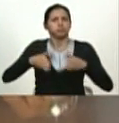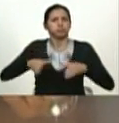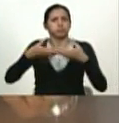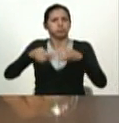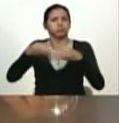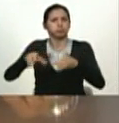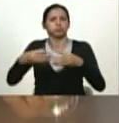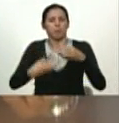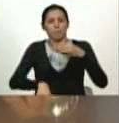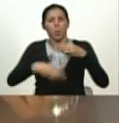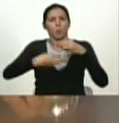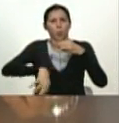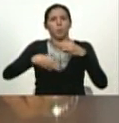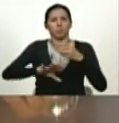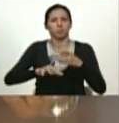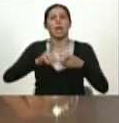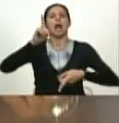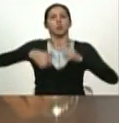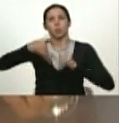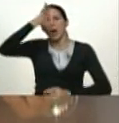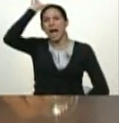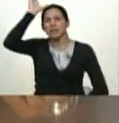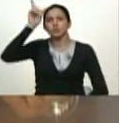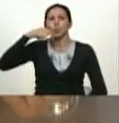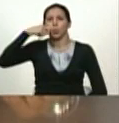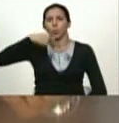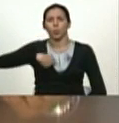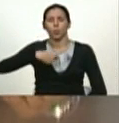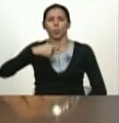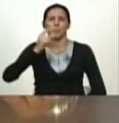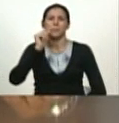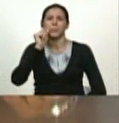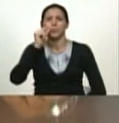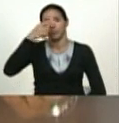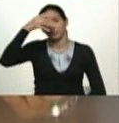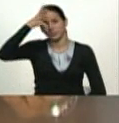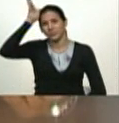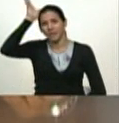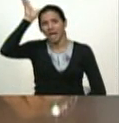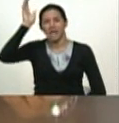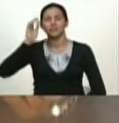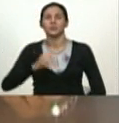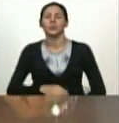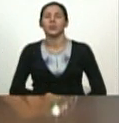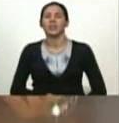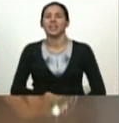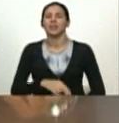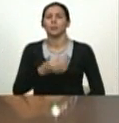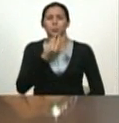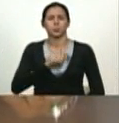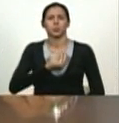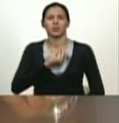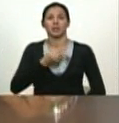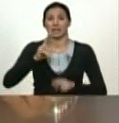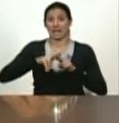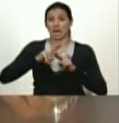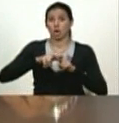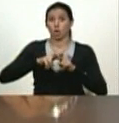etcétera varios gallos ahorita vi un gallo ¿verdad? Calona un gallo negro que subió hasta arriba